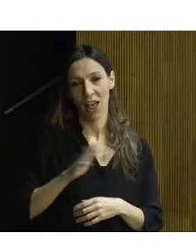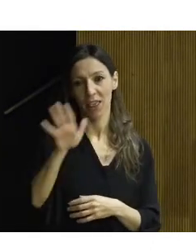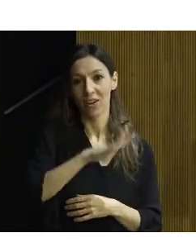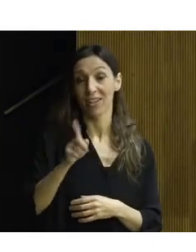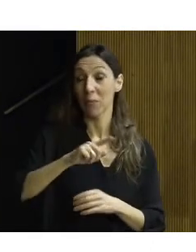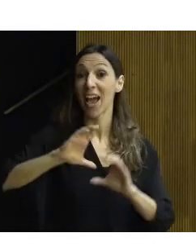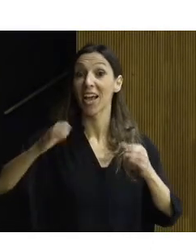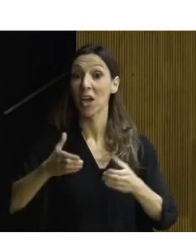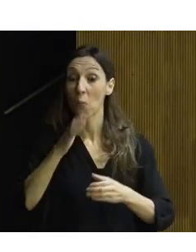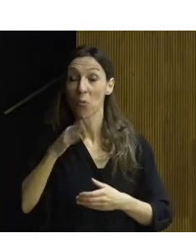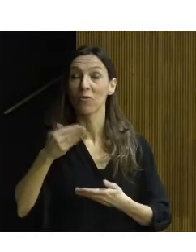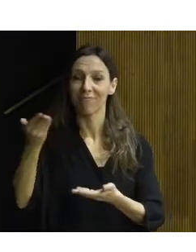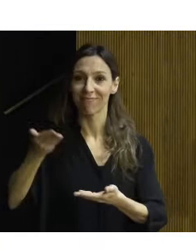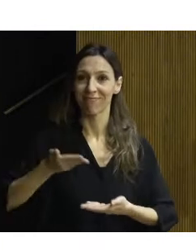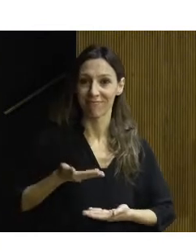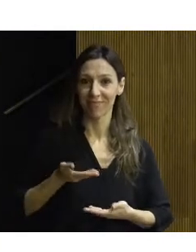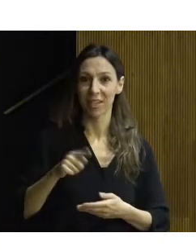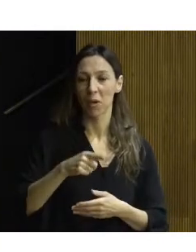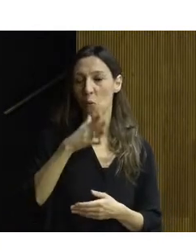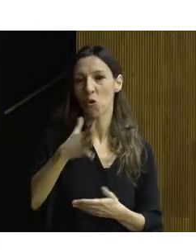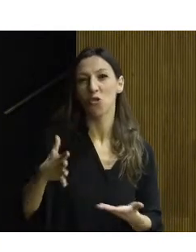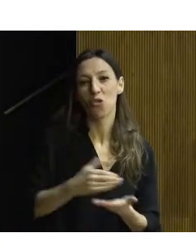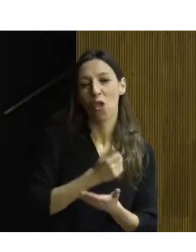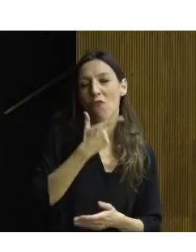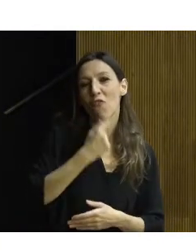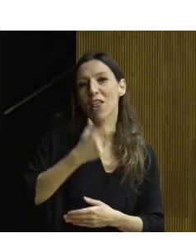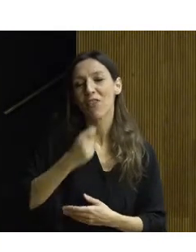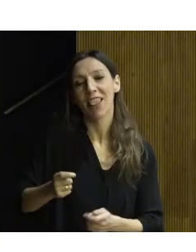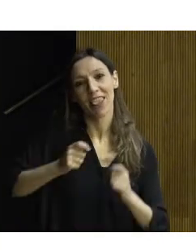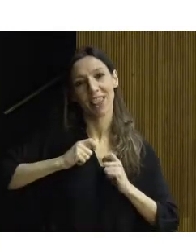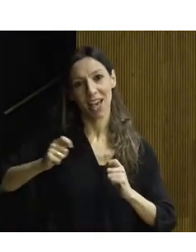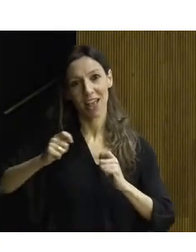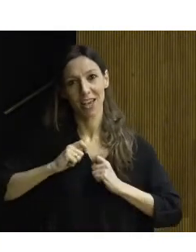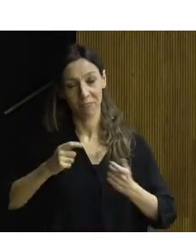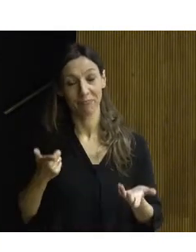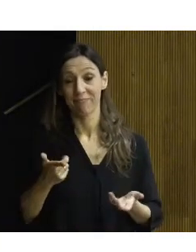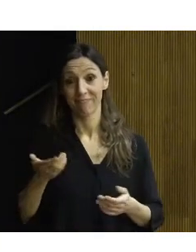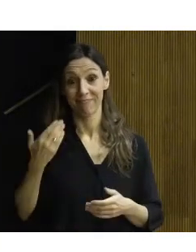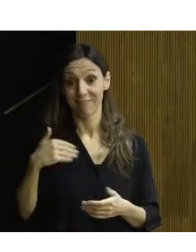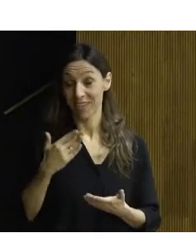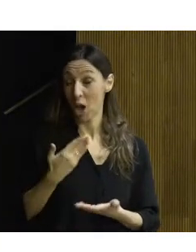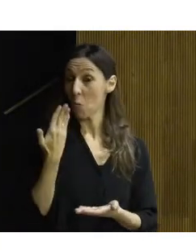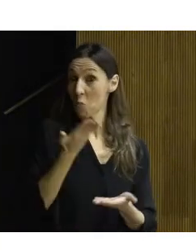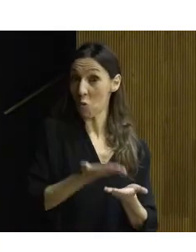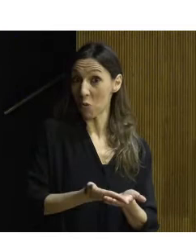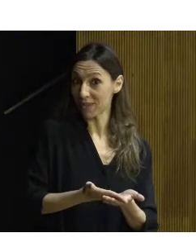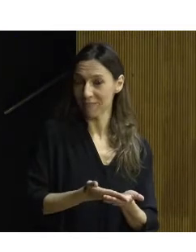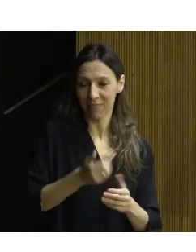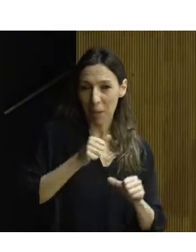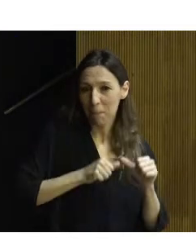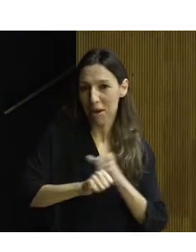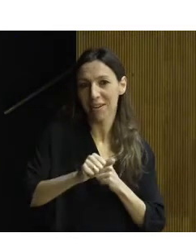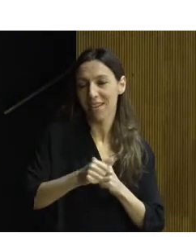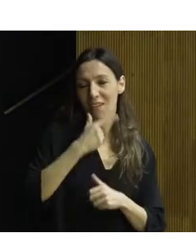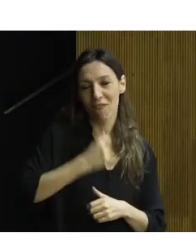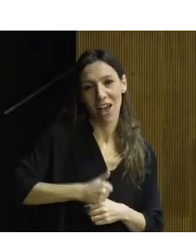casa y por todas las facilidades que nos ha proporcionado desde el mismo momento en que le propusimos celebrar aquí las jornadas. Y muchas